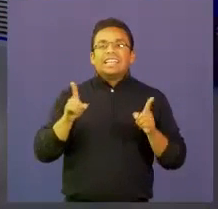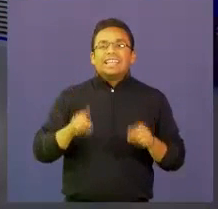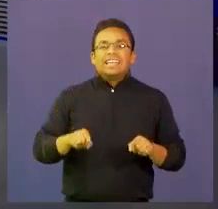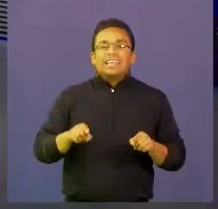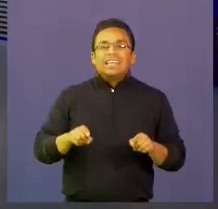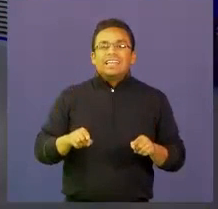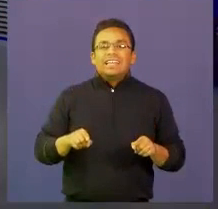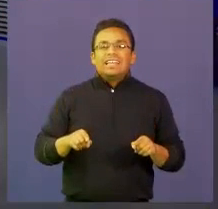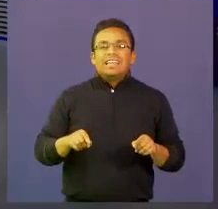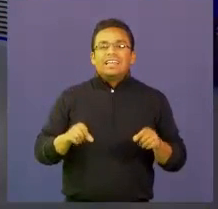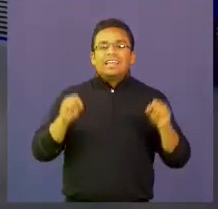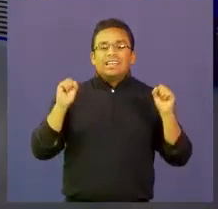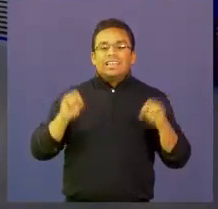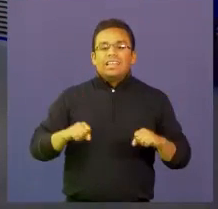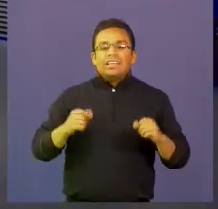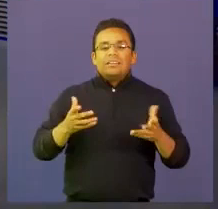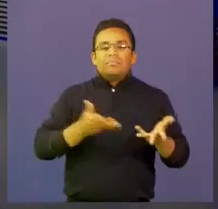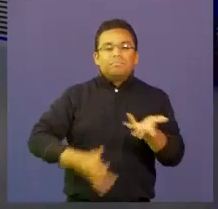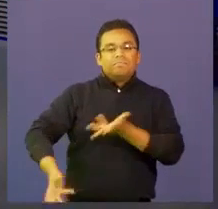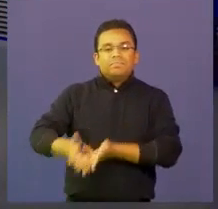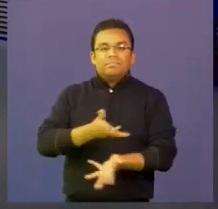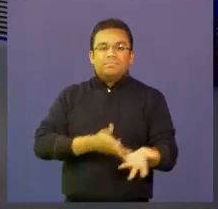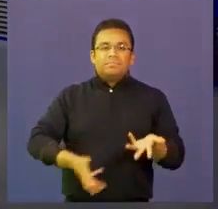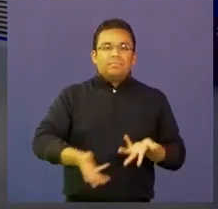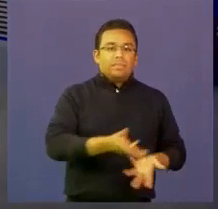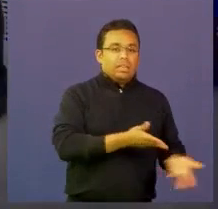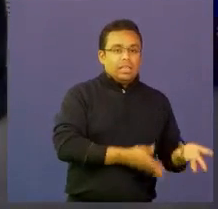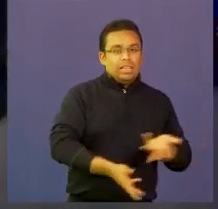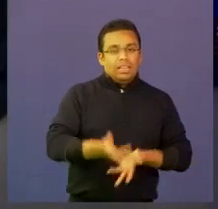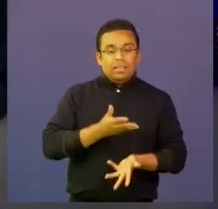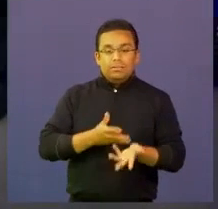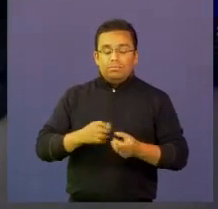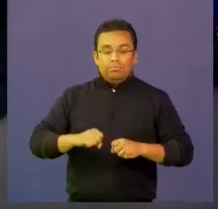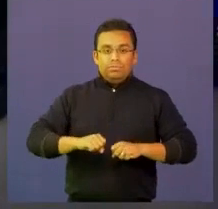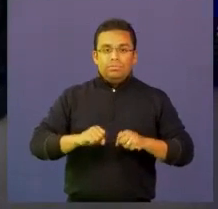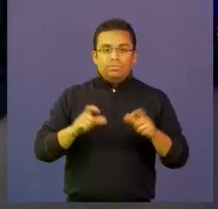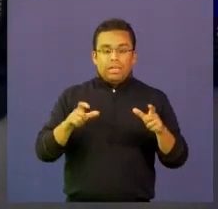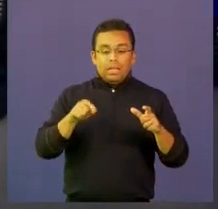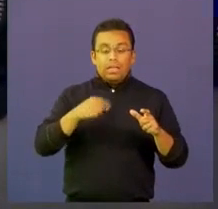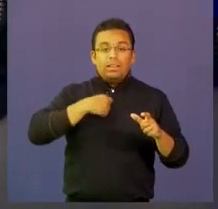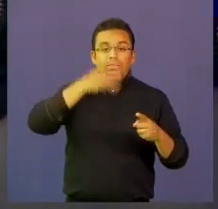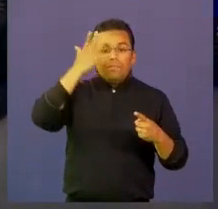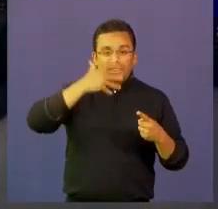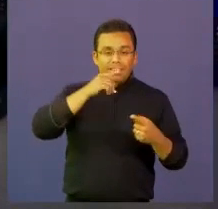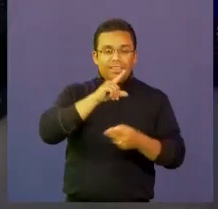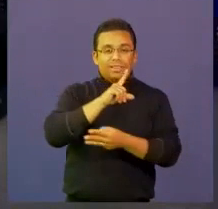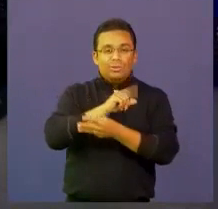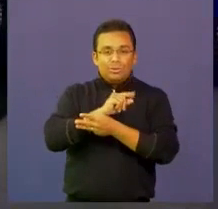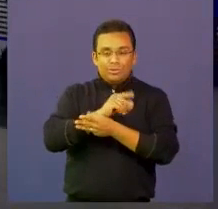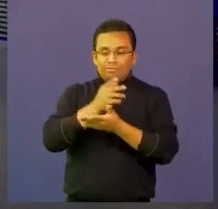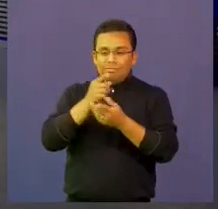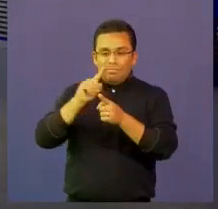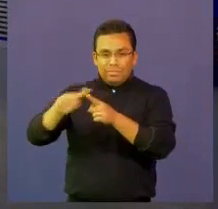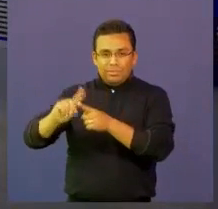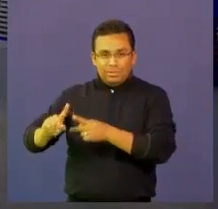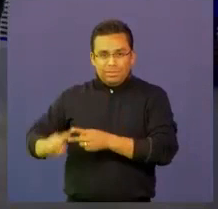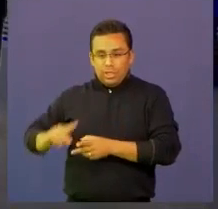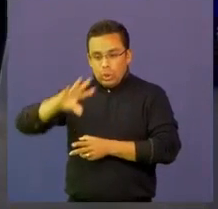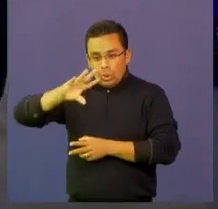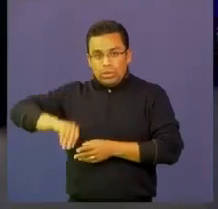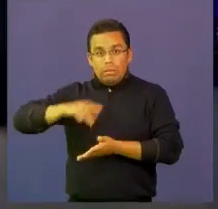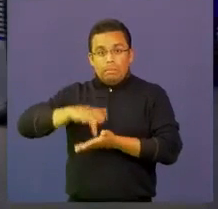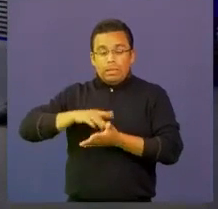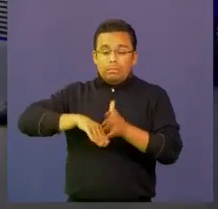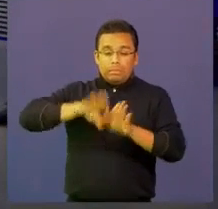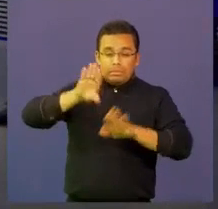interacción bastante activa a través de las redes sociales, de lo que están participando, de lo que nos